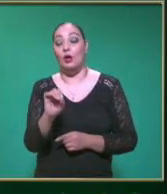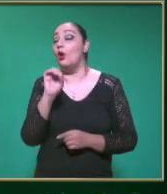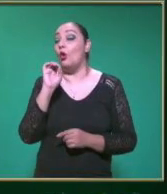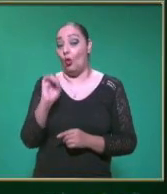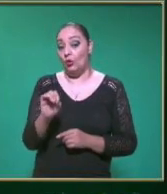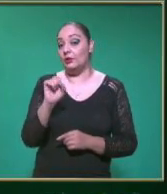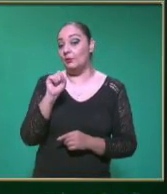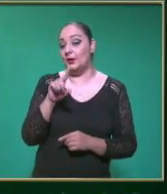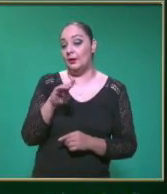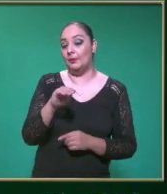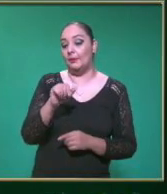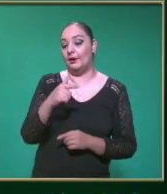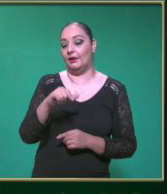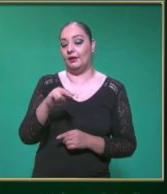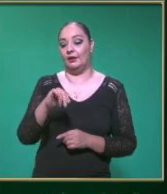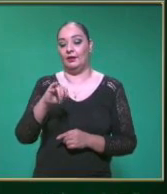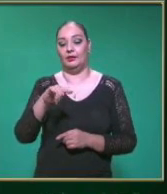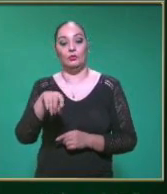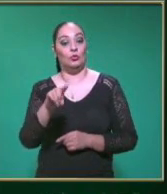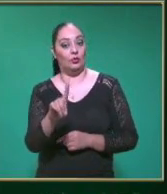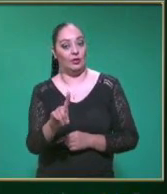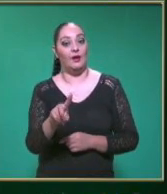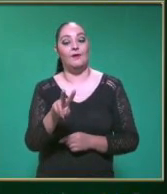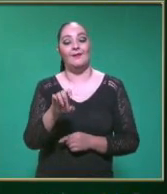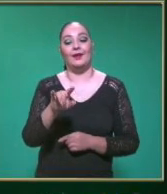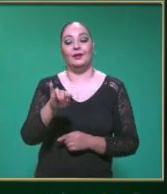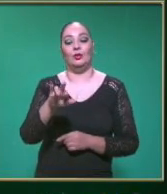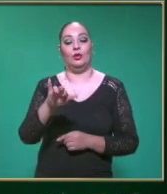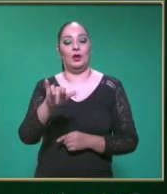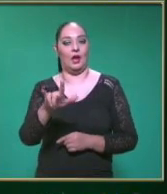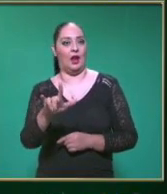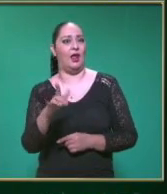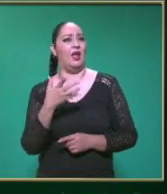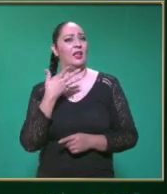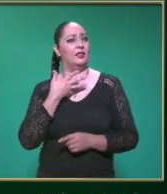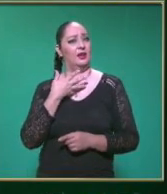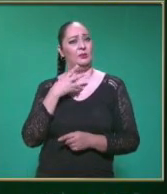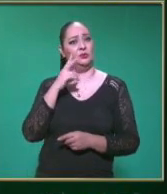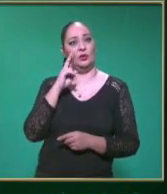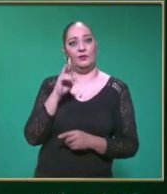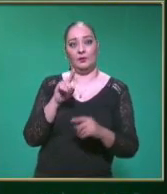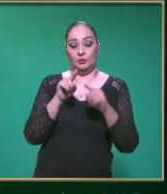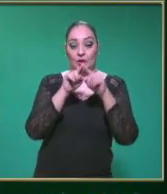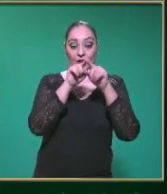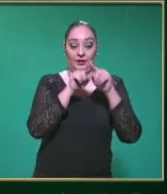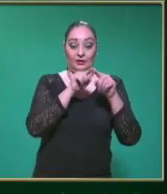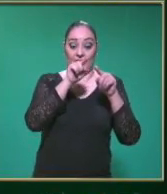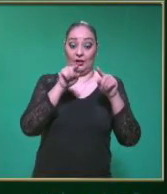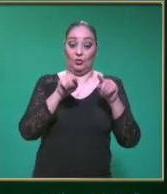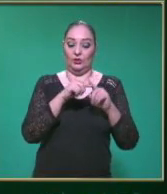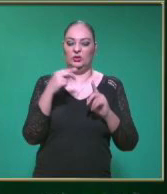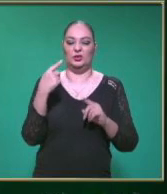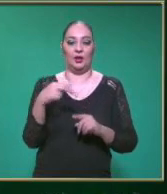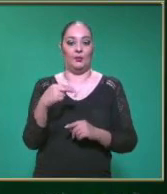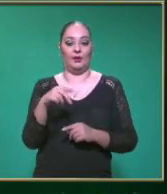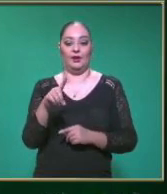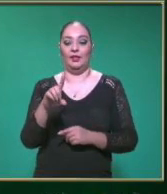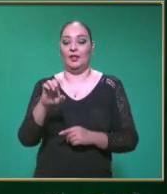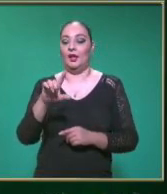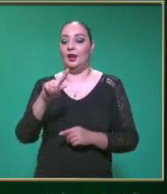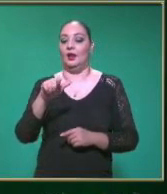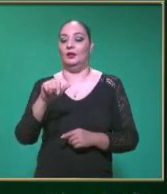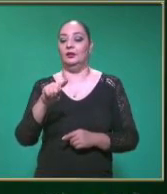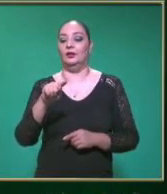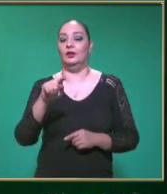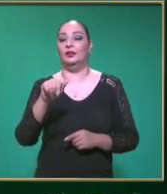arroja Una fórmula Ahí tenemos esa De triangulito Que nos representa El delta Que viene siendo La diferencia O el